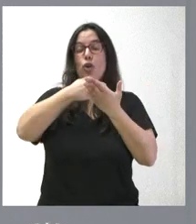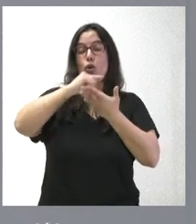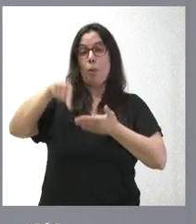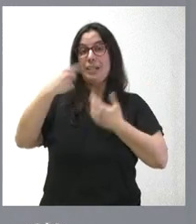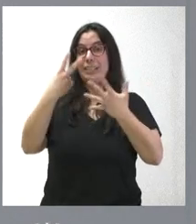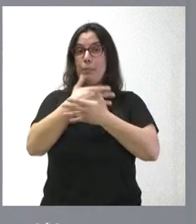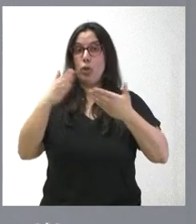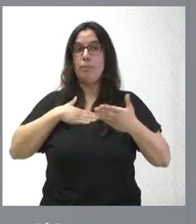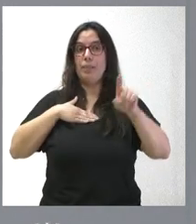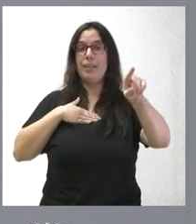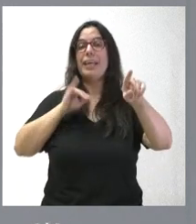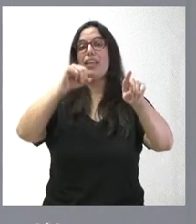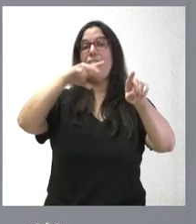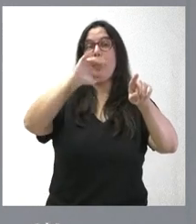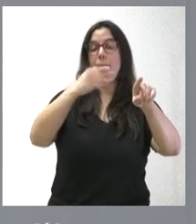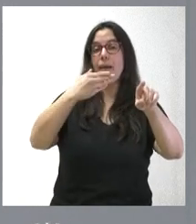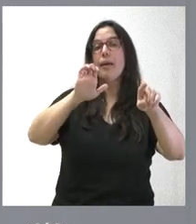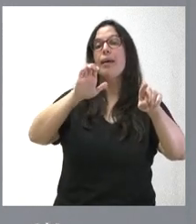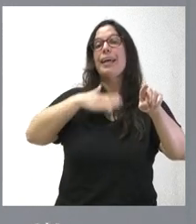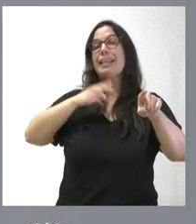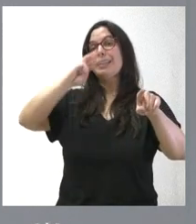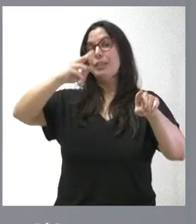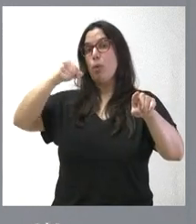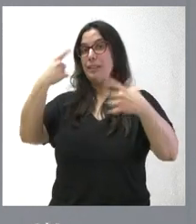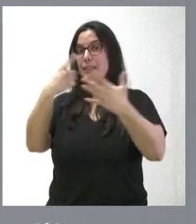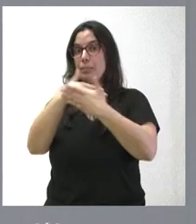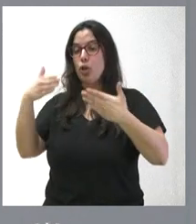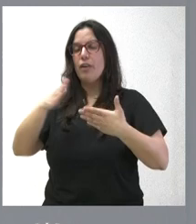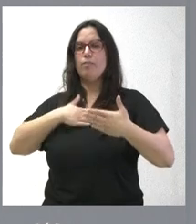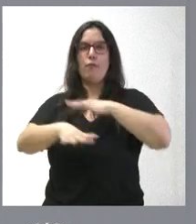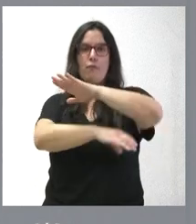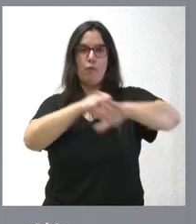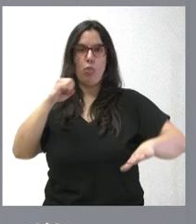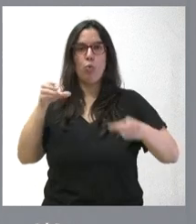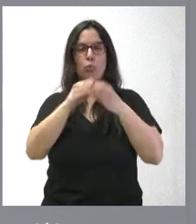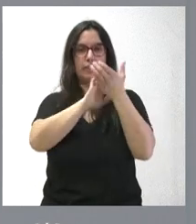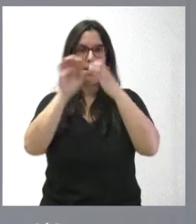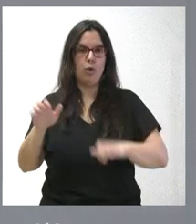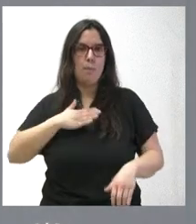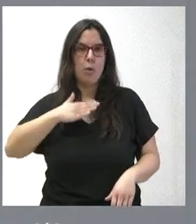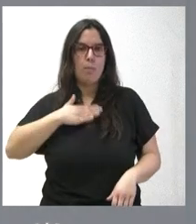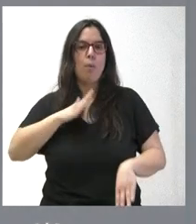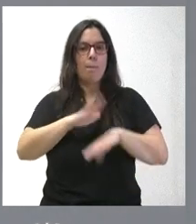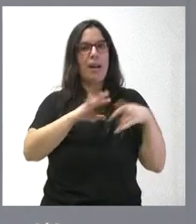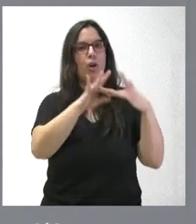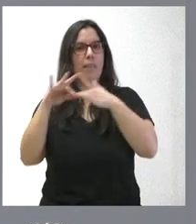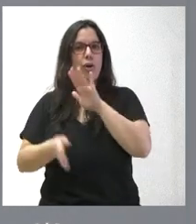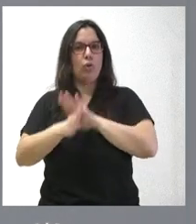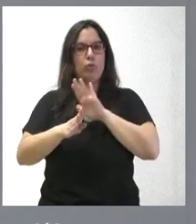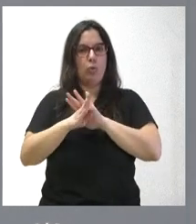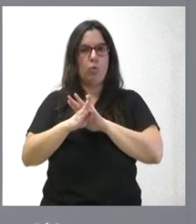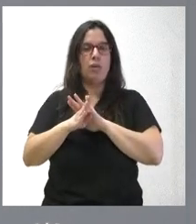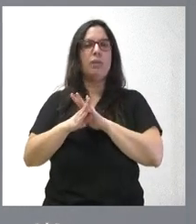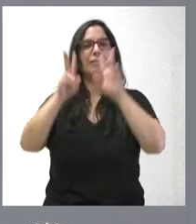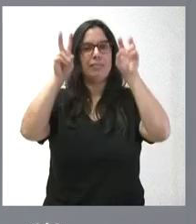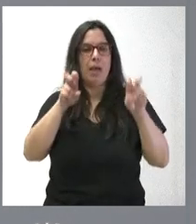y 3,6 millones directamente fondos propios de la propia Junta de Castilla y León para seguir liderando dentro de España todo lo